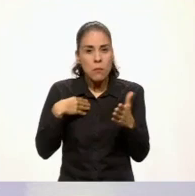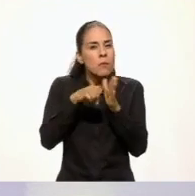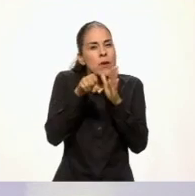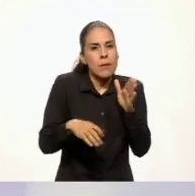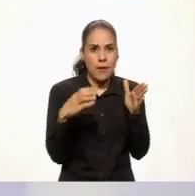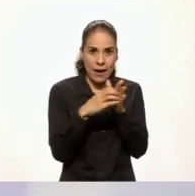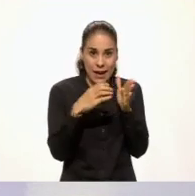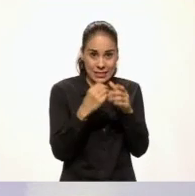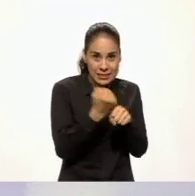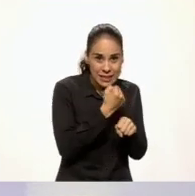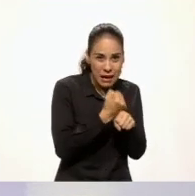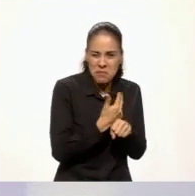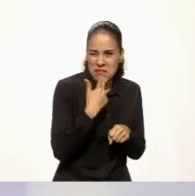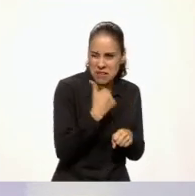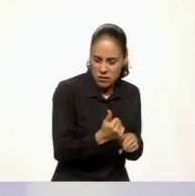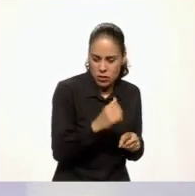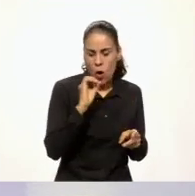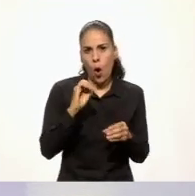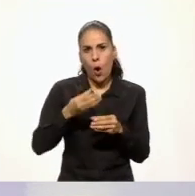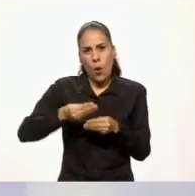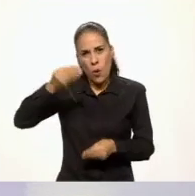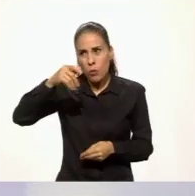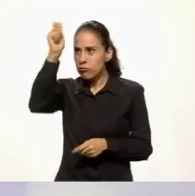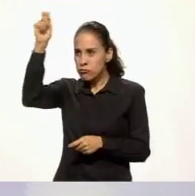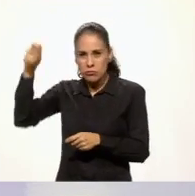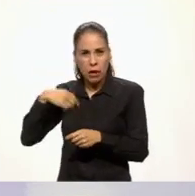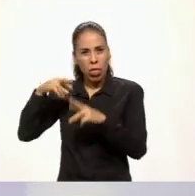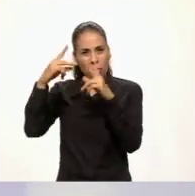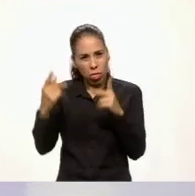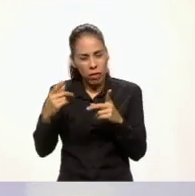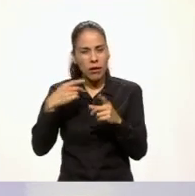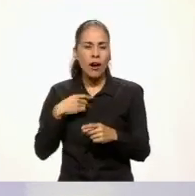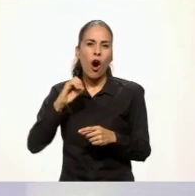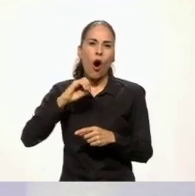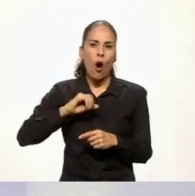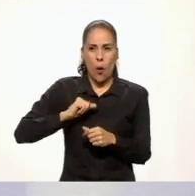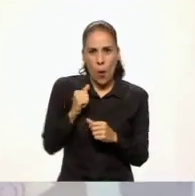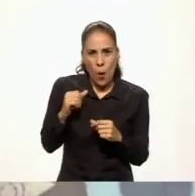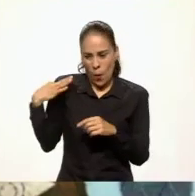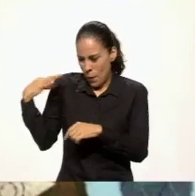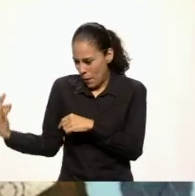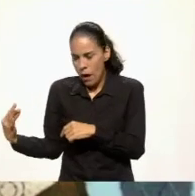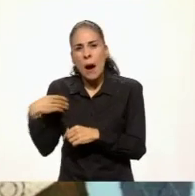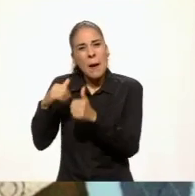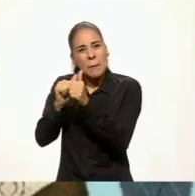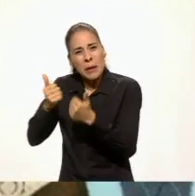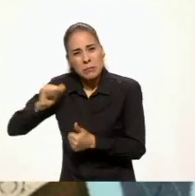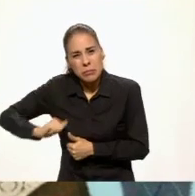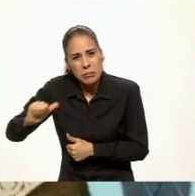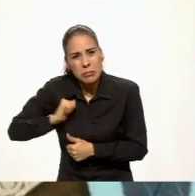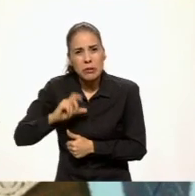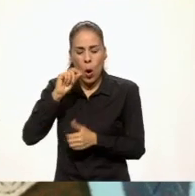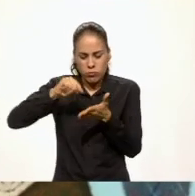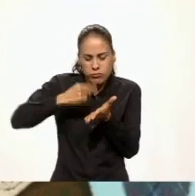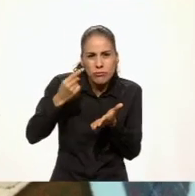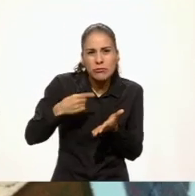zapatos usadas, los plumeros desplumados, las alas de pollo, el pan viejo, los fósforos mojados,